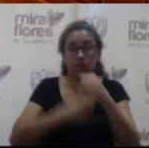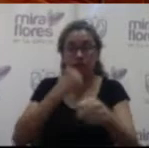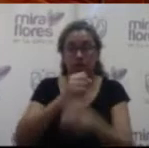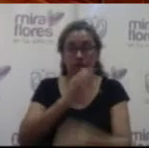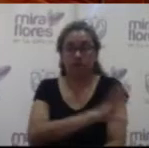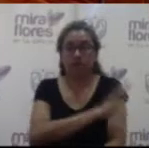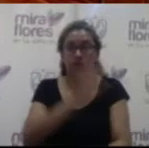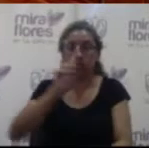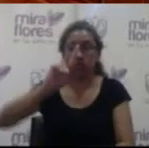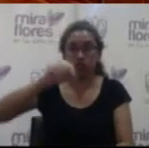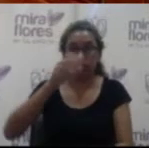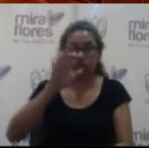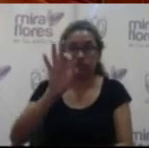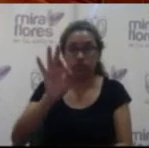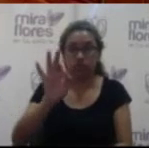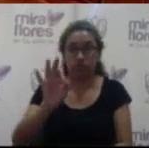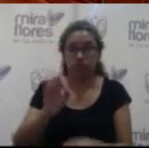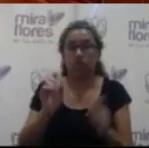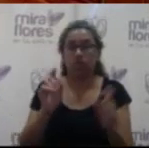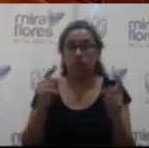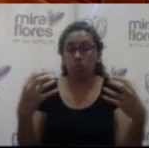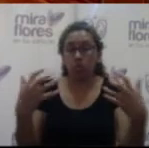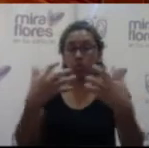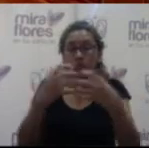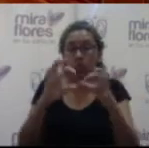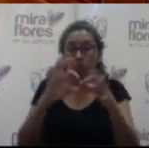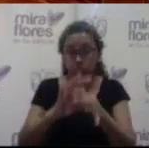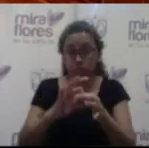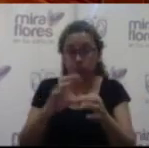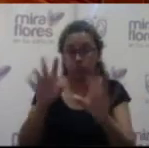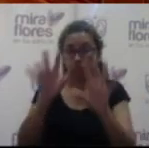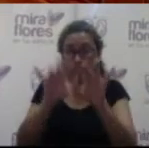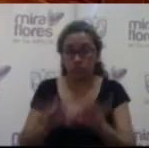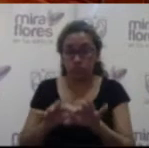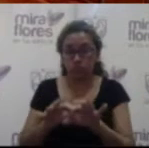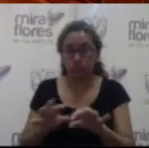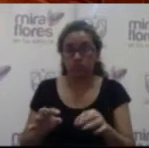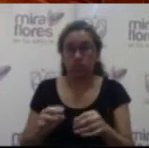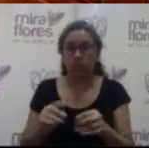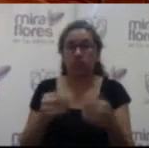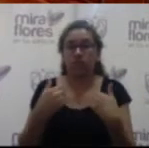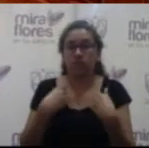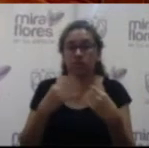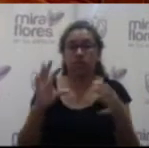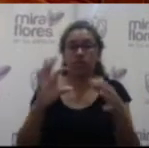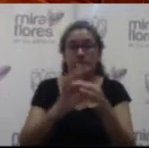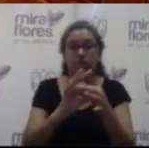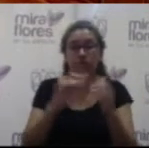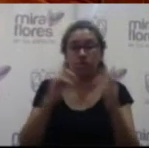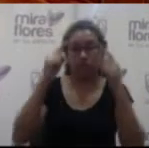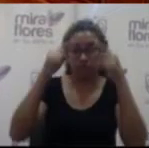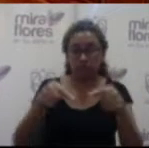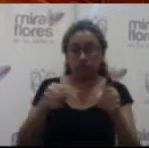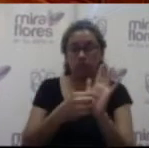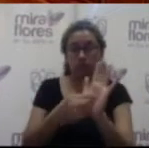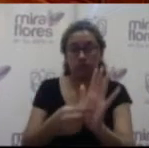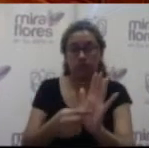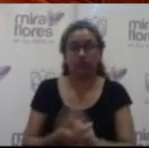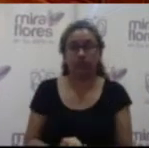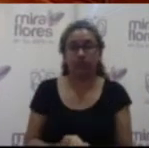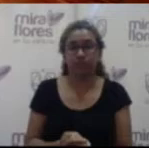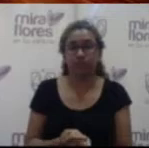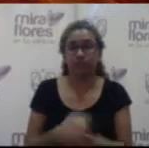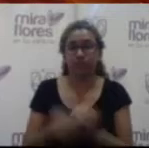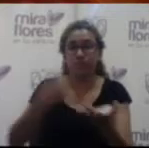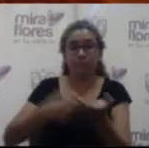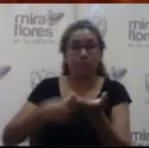dos mil diecinueve, acorde con la documentación sustentatoria que como anexo forma parte integrante del presente acuerdo. Al